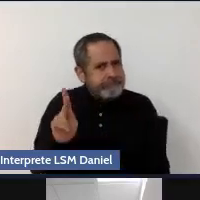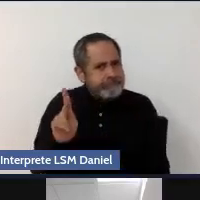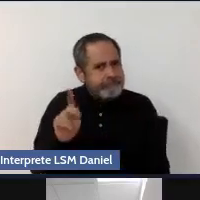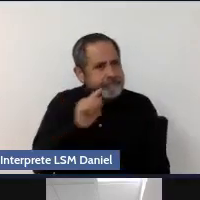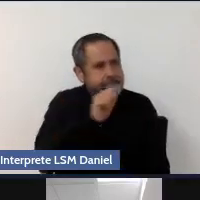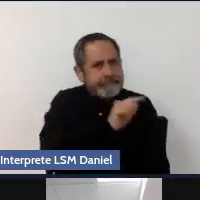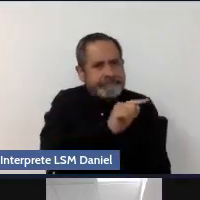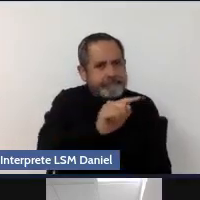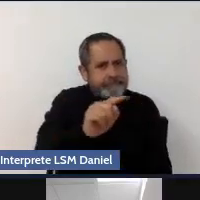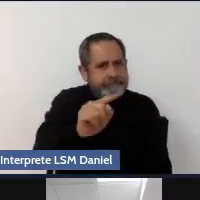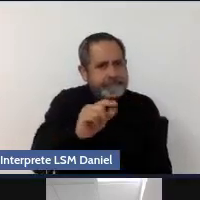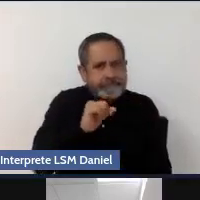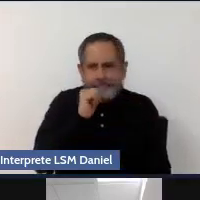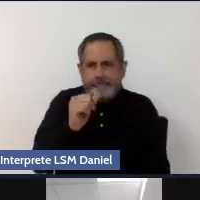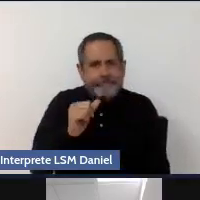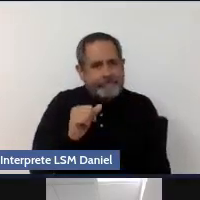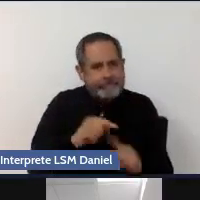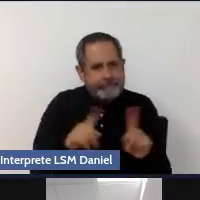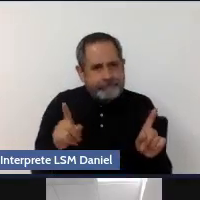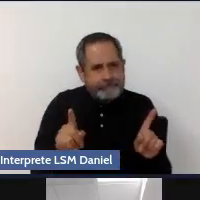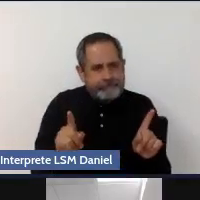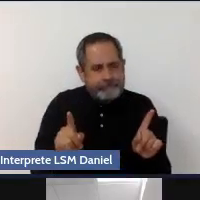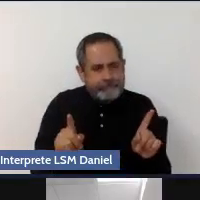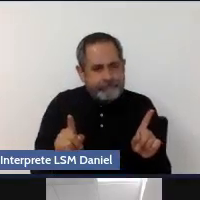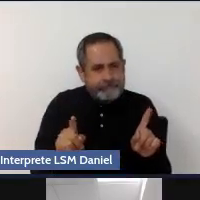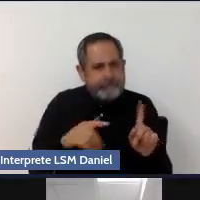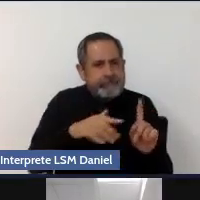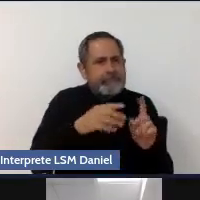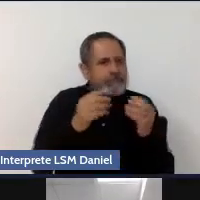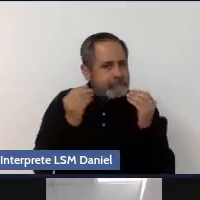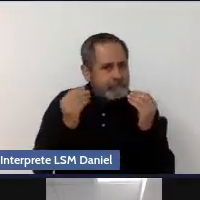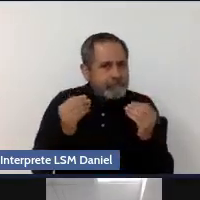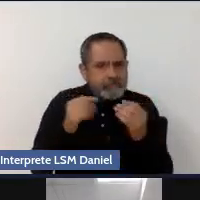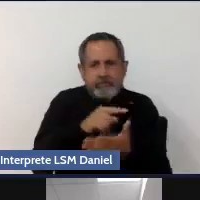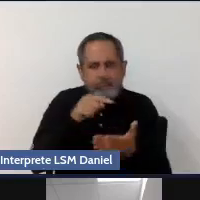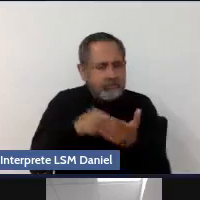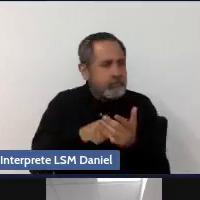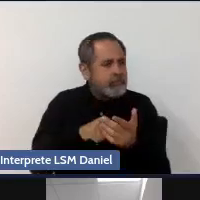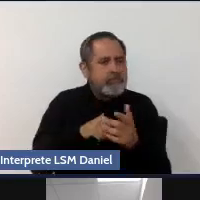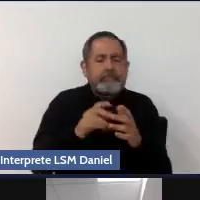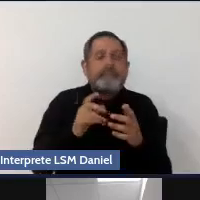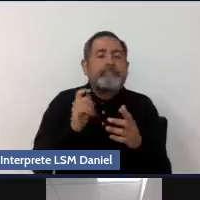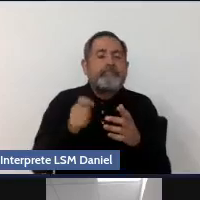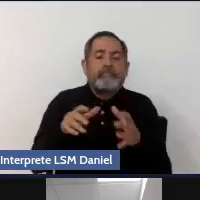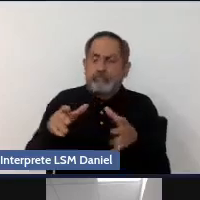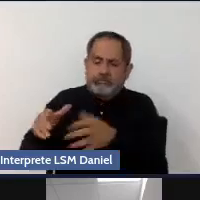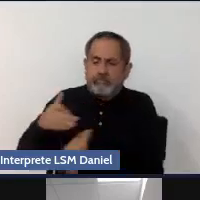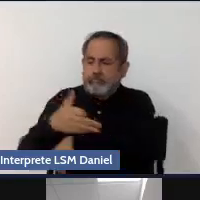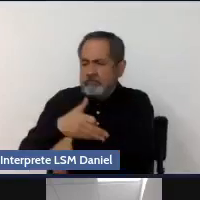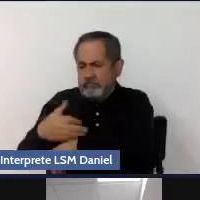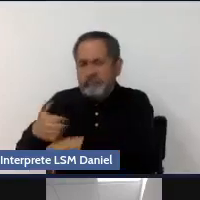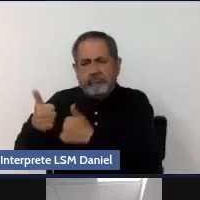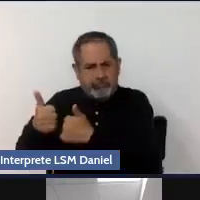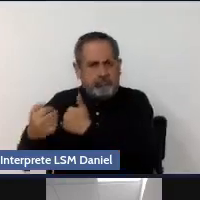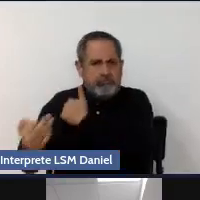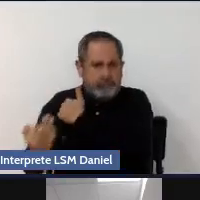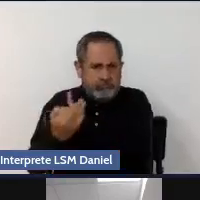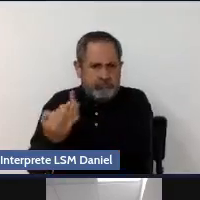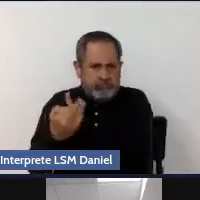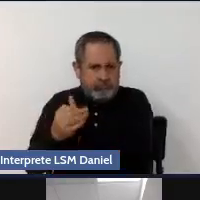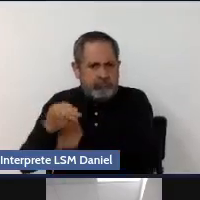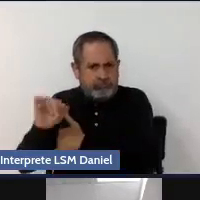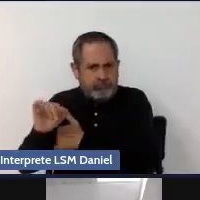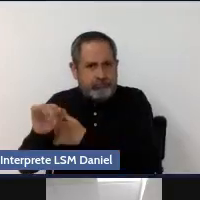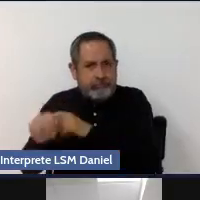En muchos entornos, en muchas situaciones, la familia puede ser un factor de riesgo.